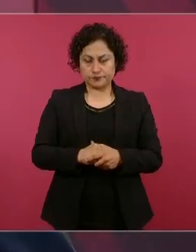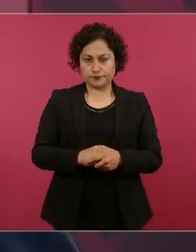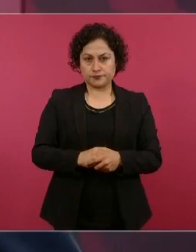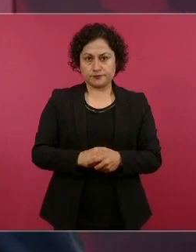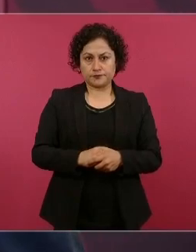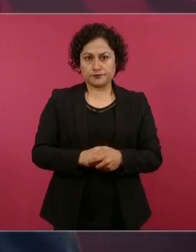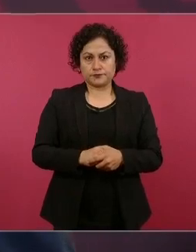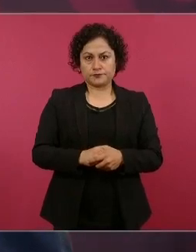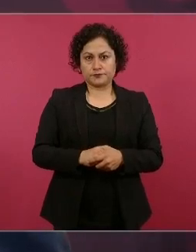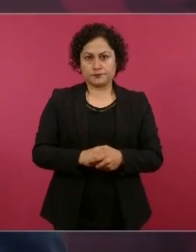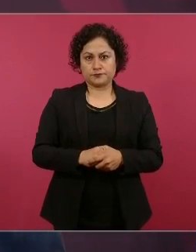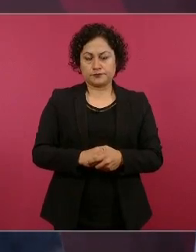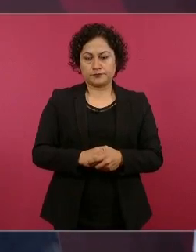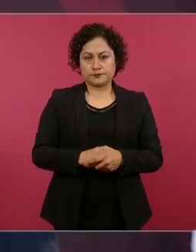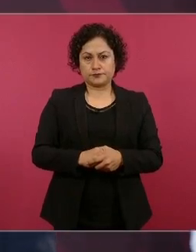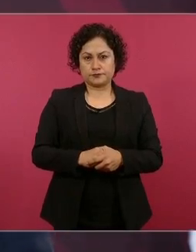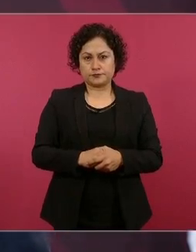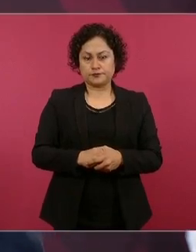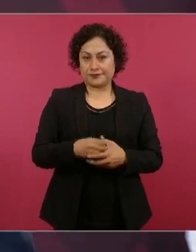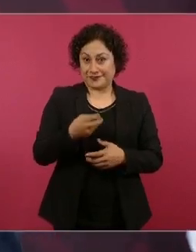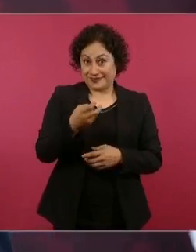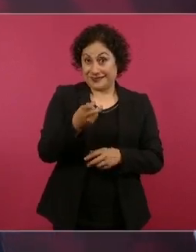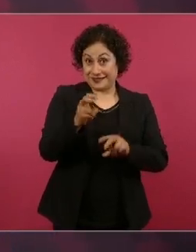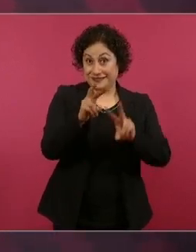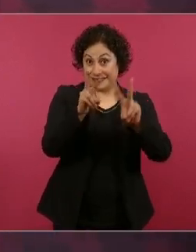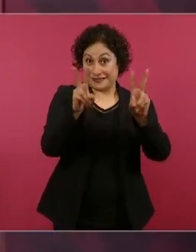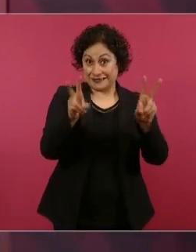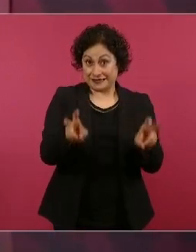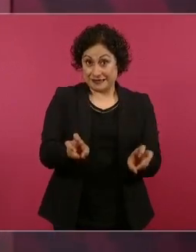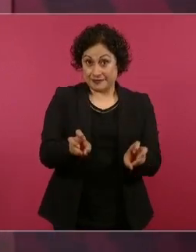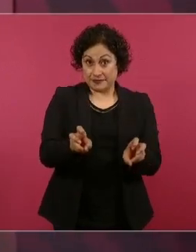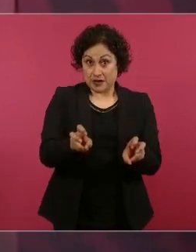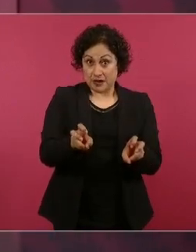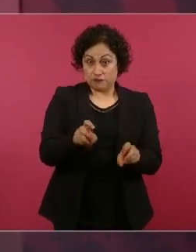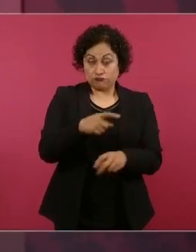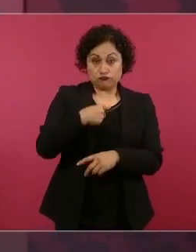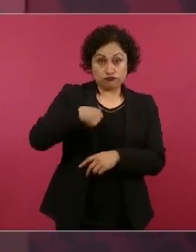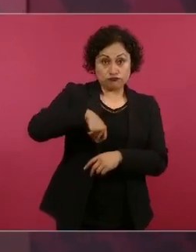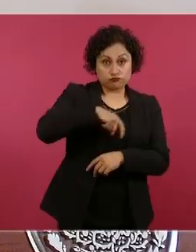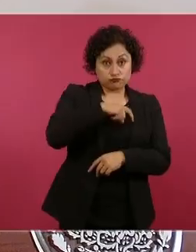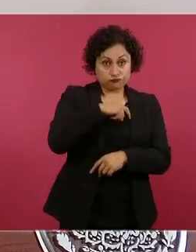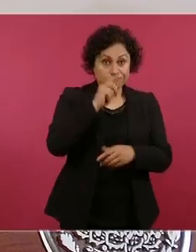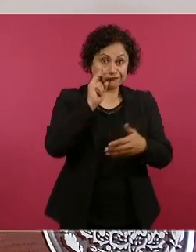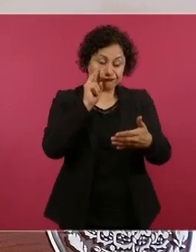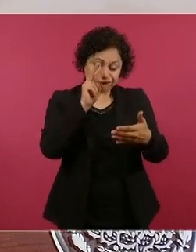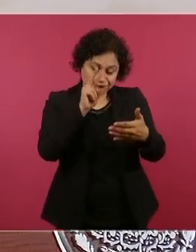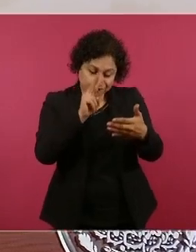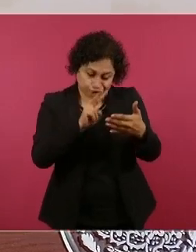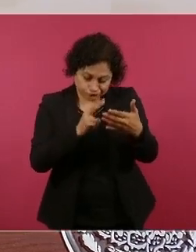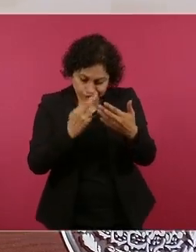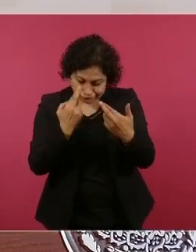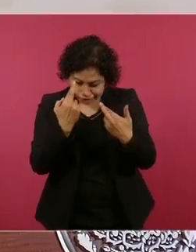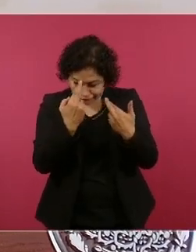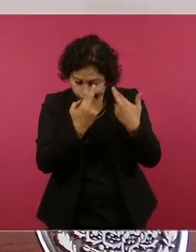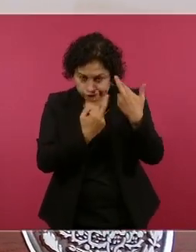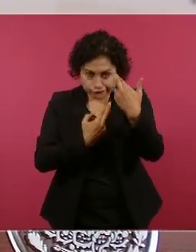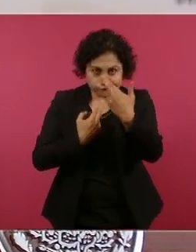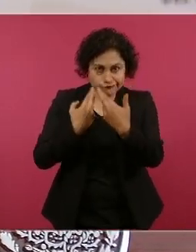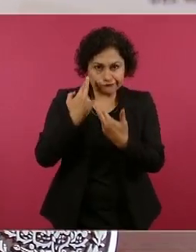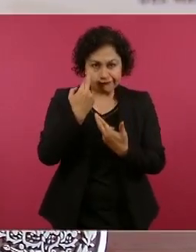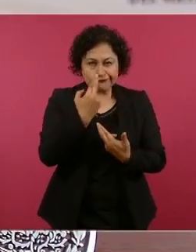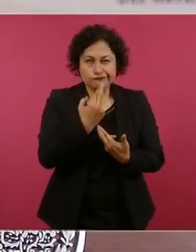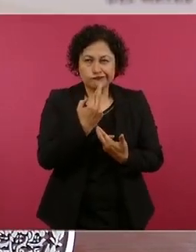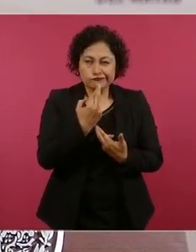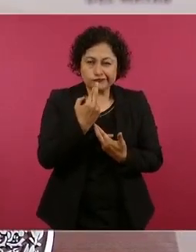revisando este asunto y como un 70